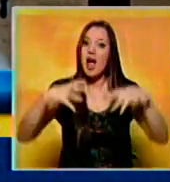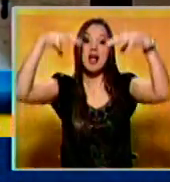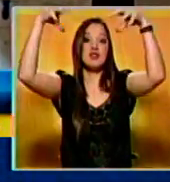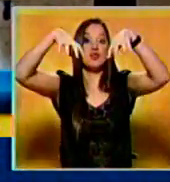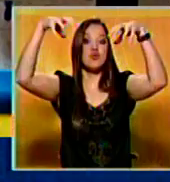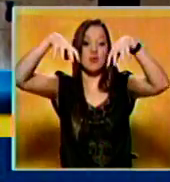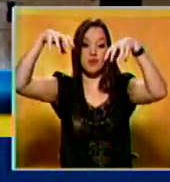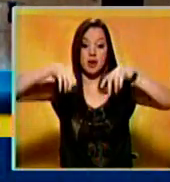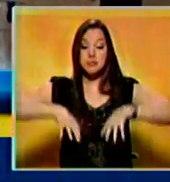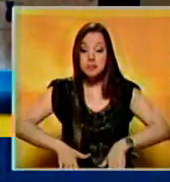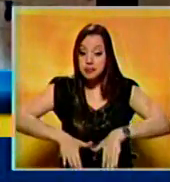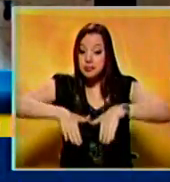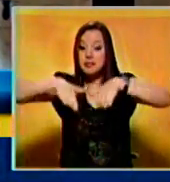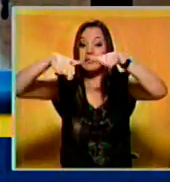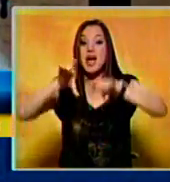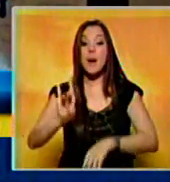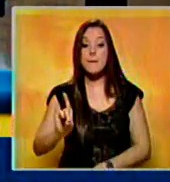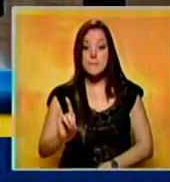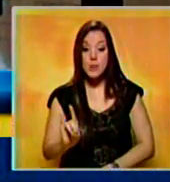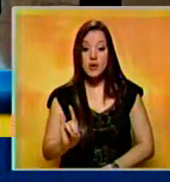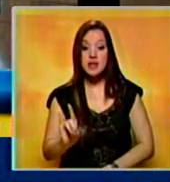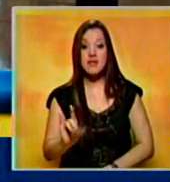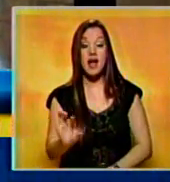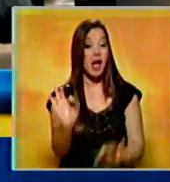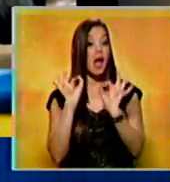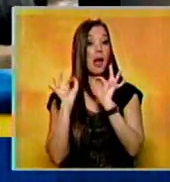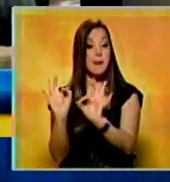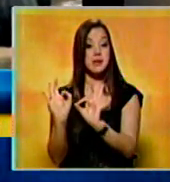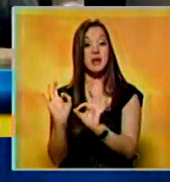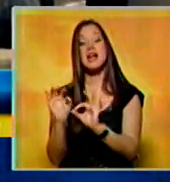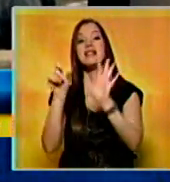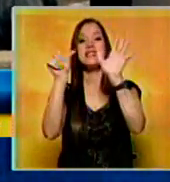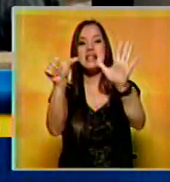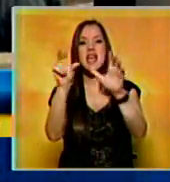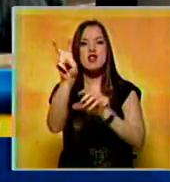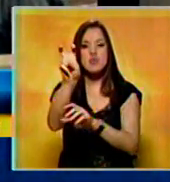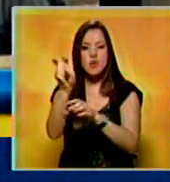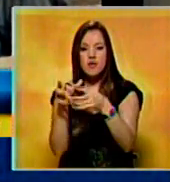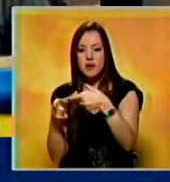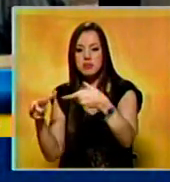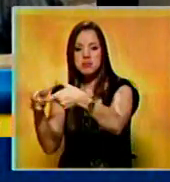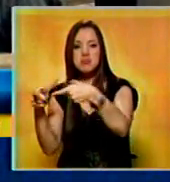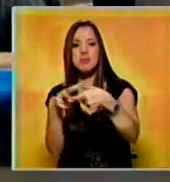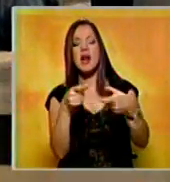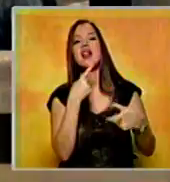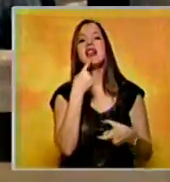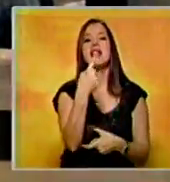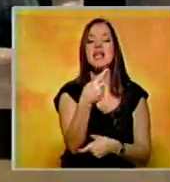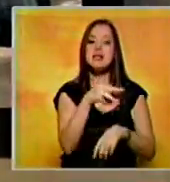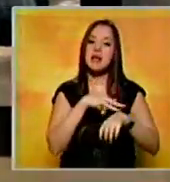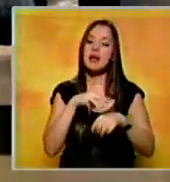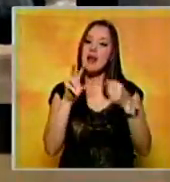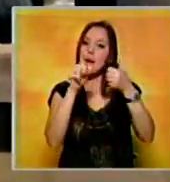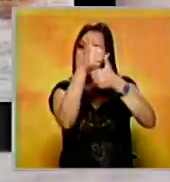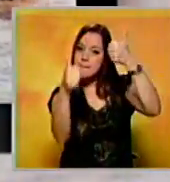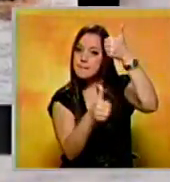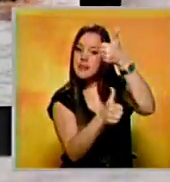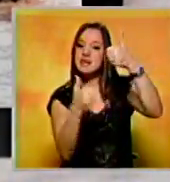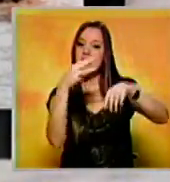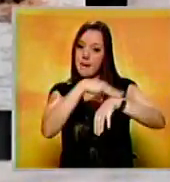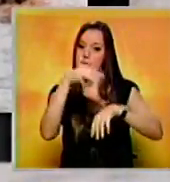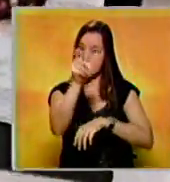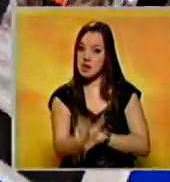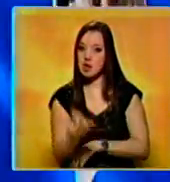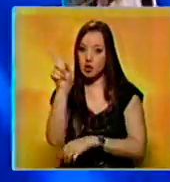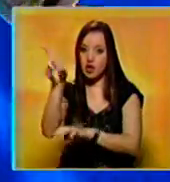inundaciones que afectan a Bolivia. En particular, 6 de las nuevas regiones del país, informó el viceministro de Defensa Civil, Oscar Cabrera.